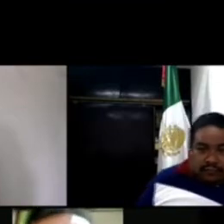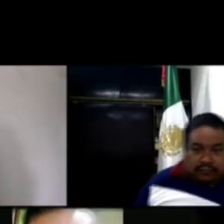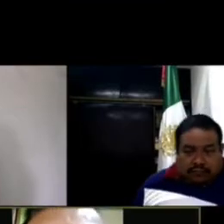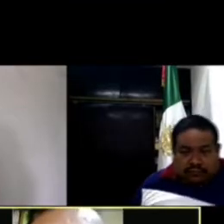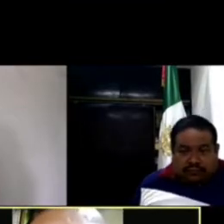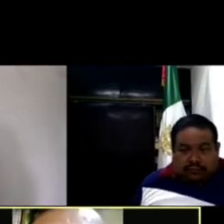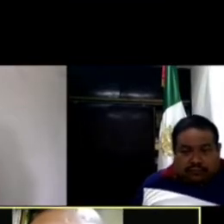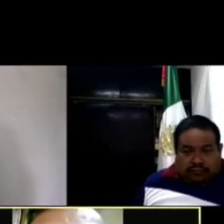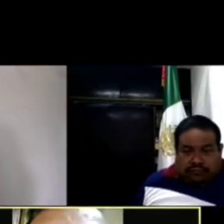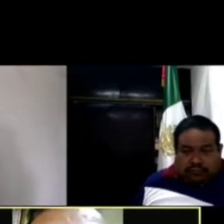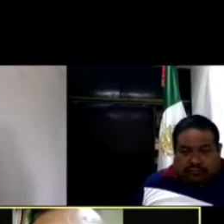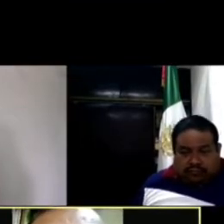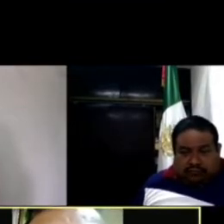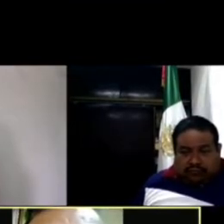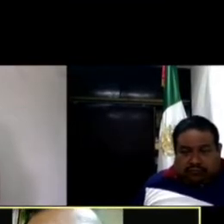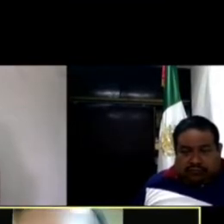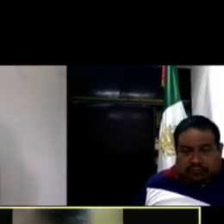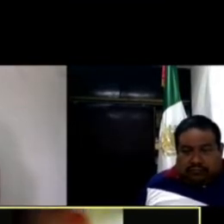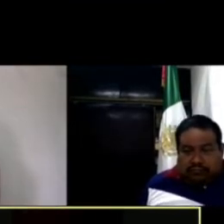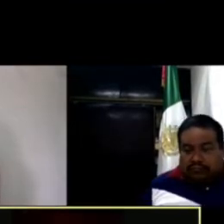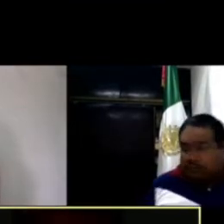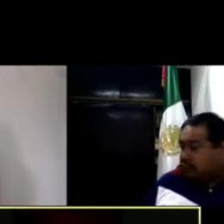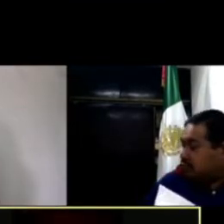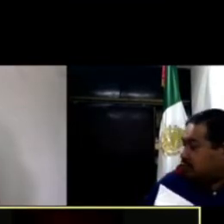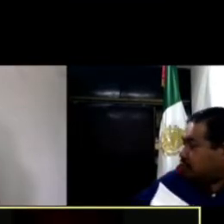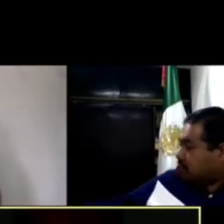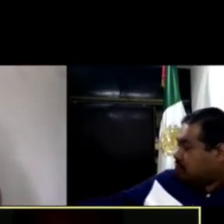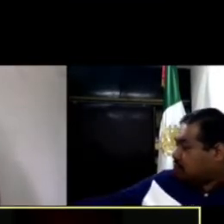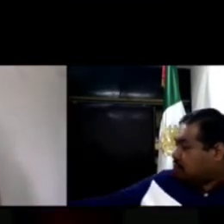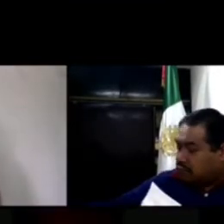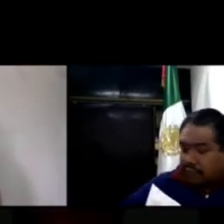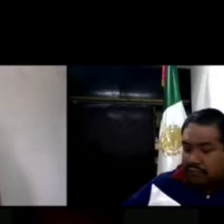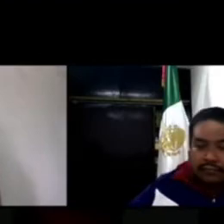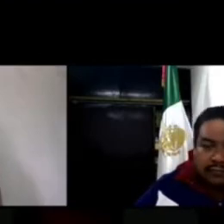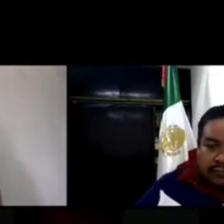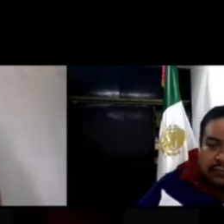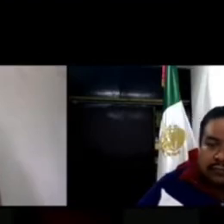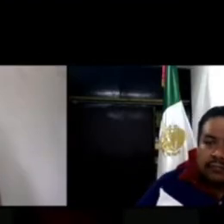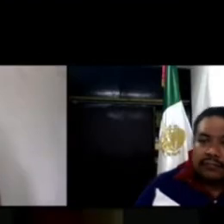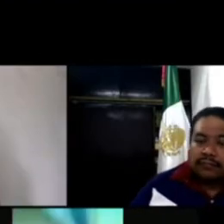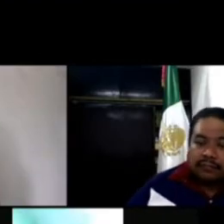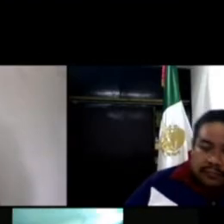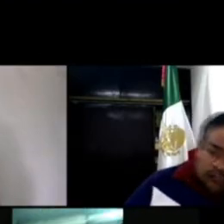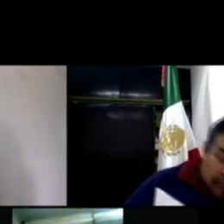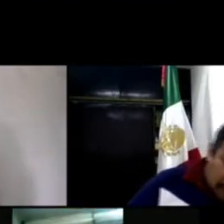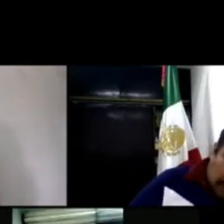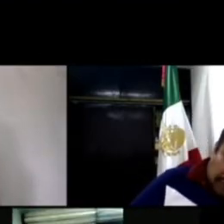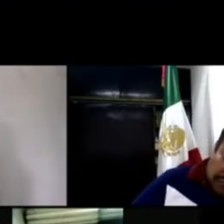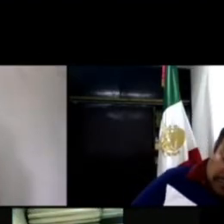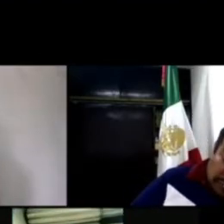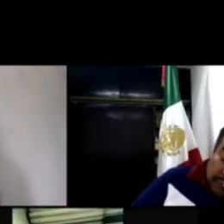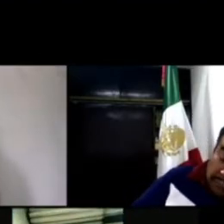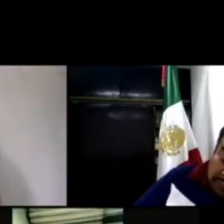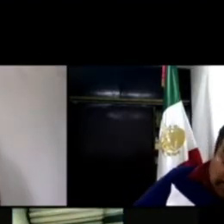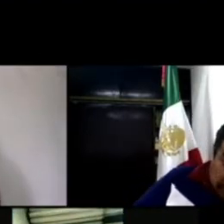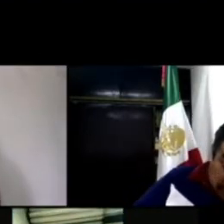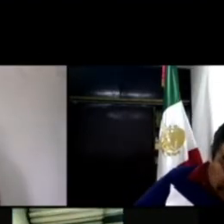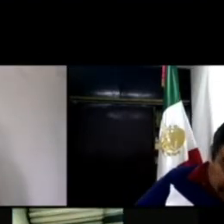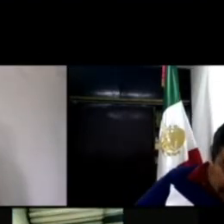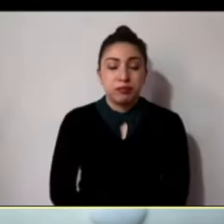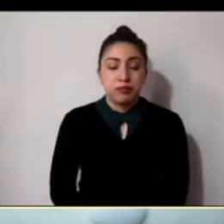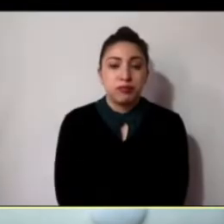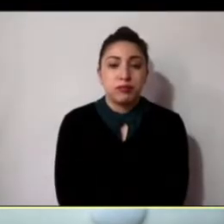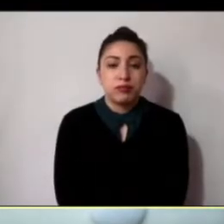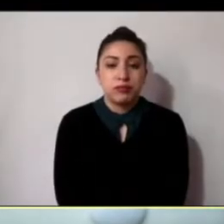a favor. Eleazar Rubio, a favor con el acuerdo. Gracias, diputado. El de la voz, a favor. El diputado